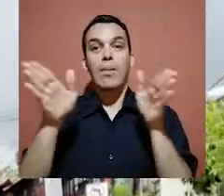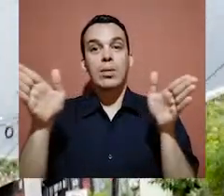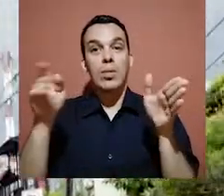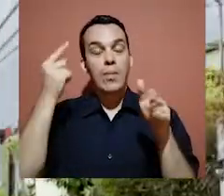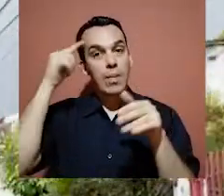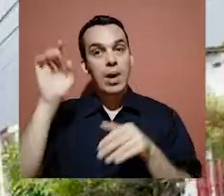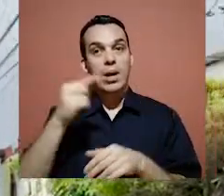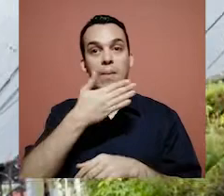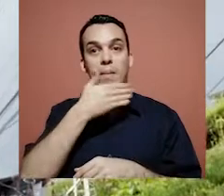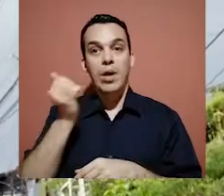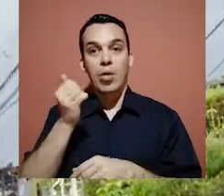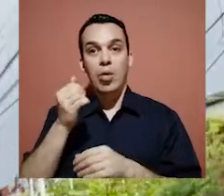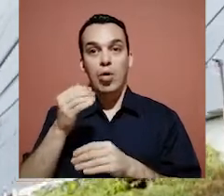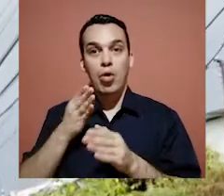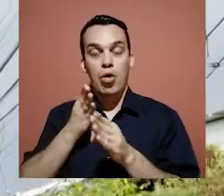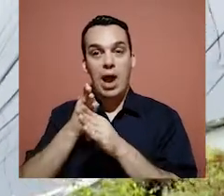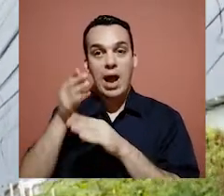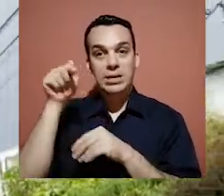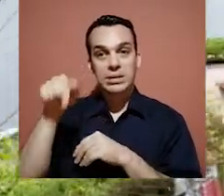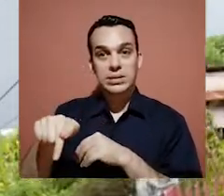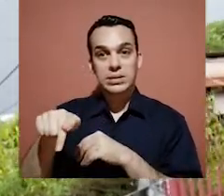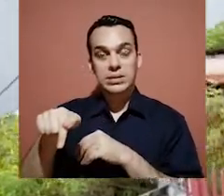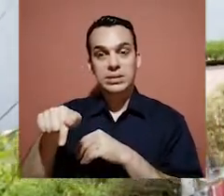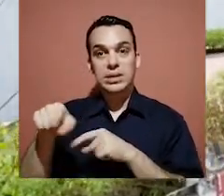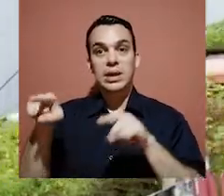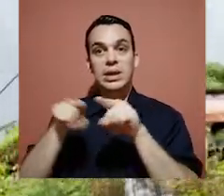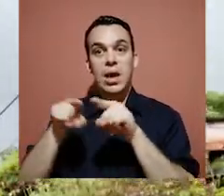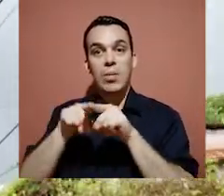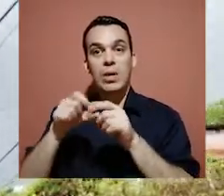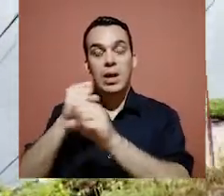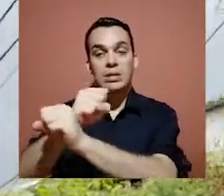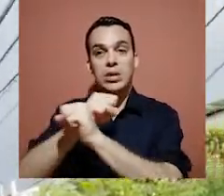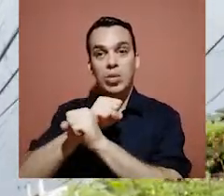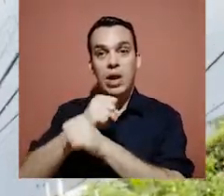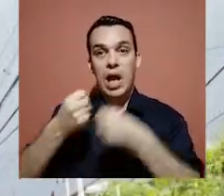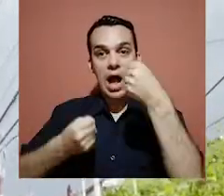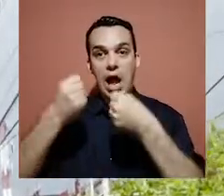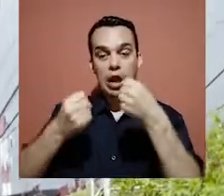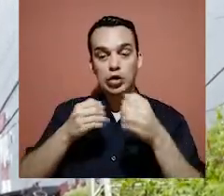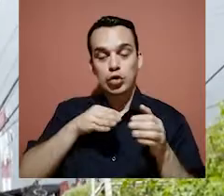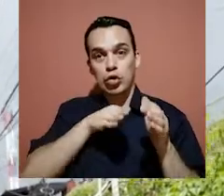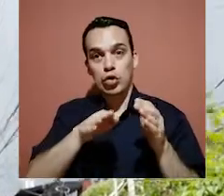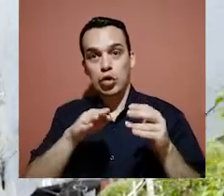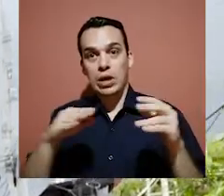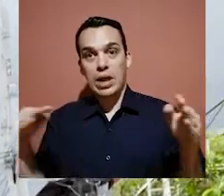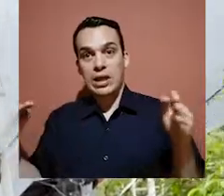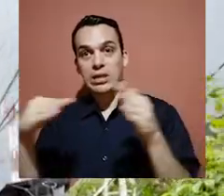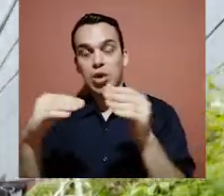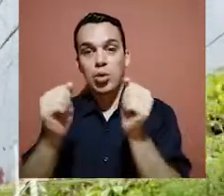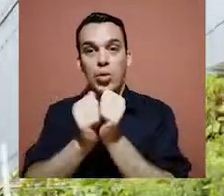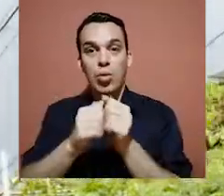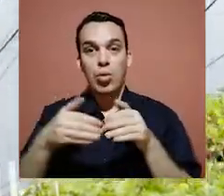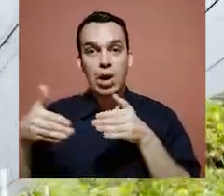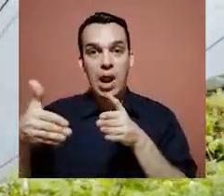para generar mejor accesibilidad y darle seguridad a los conductores en lo que es la intersección